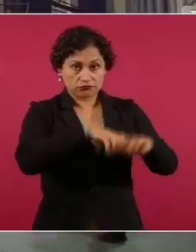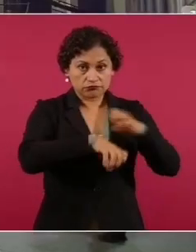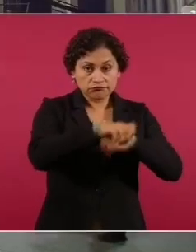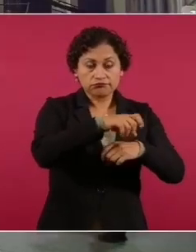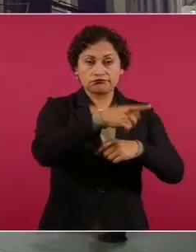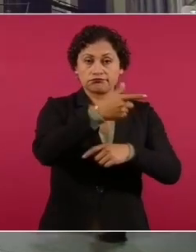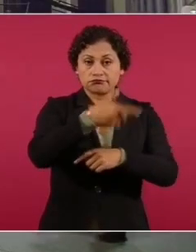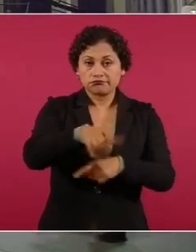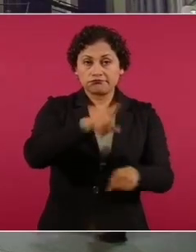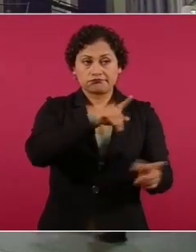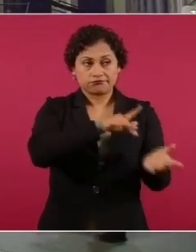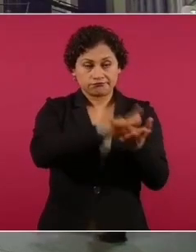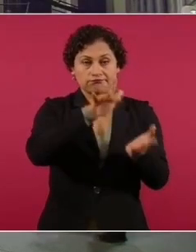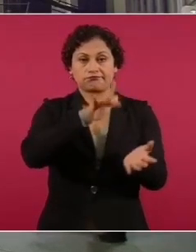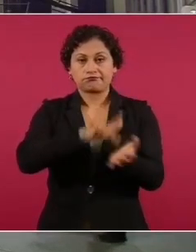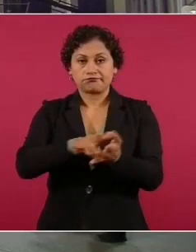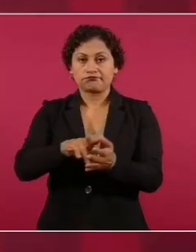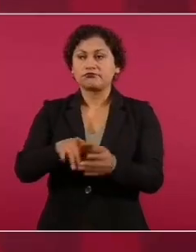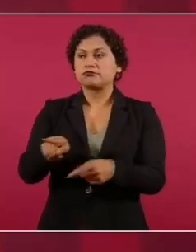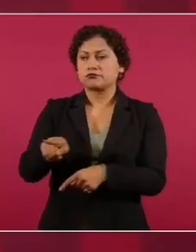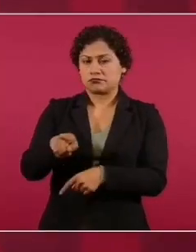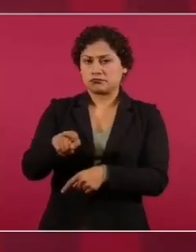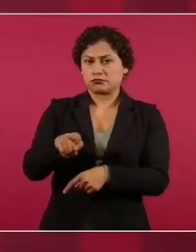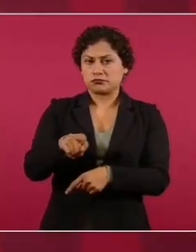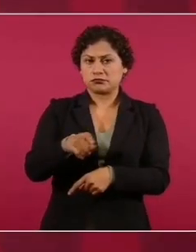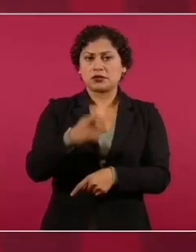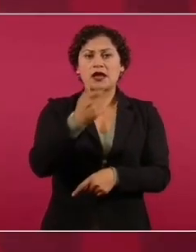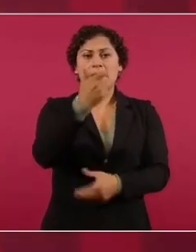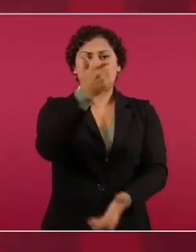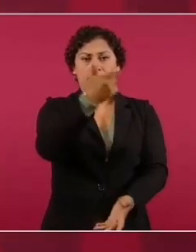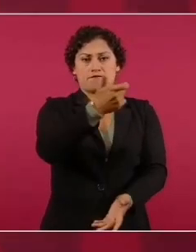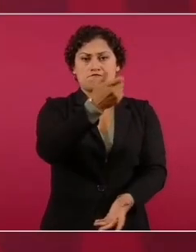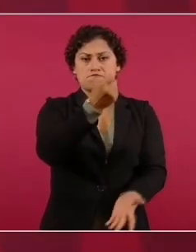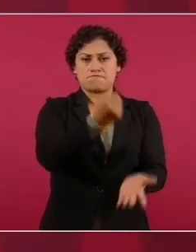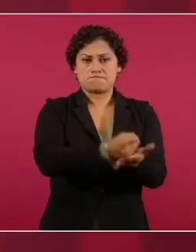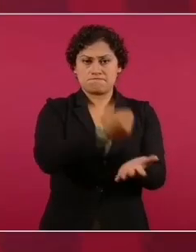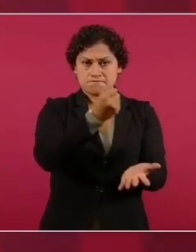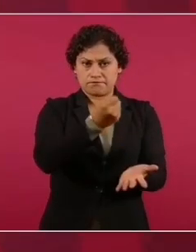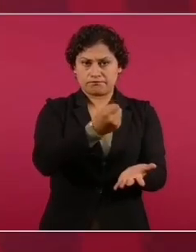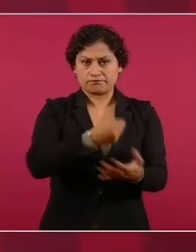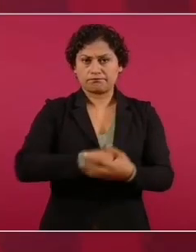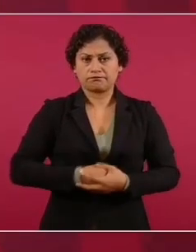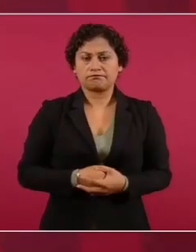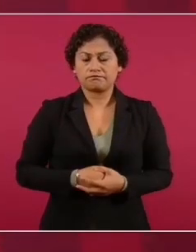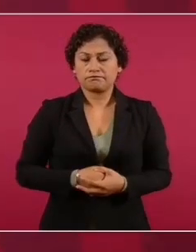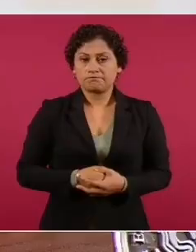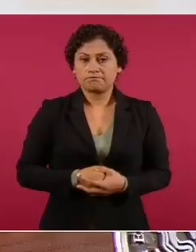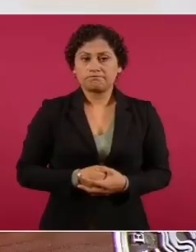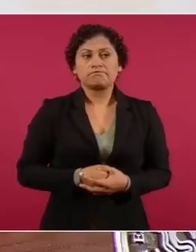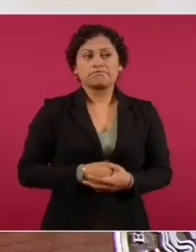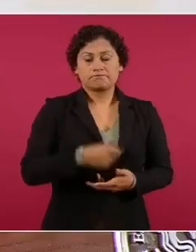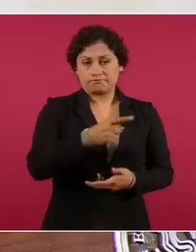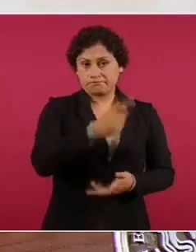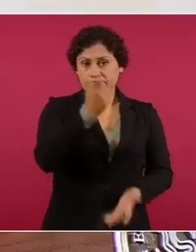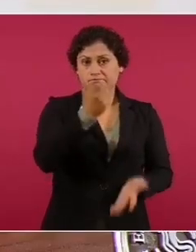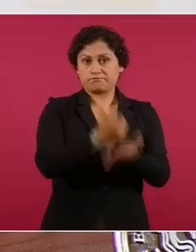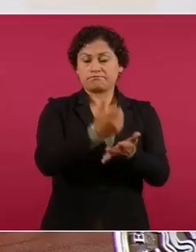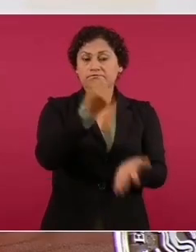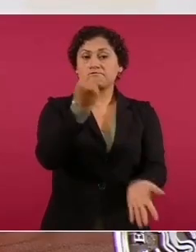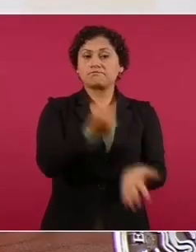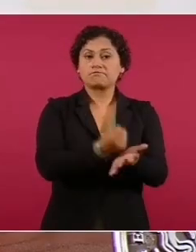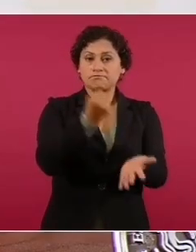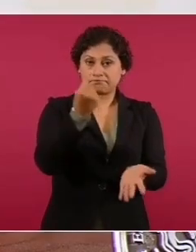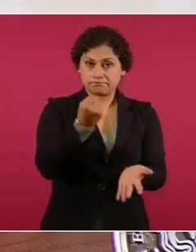Precios de garantía, precios de garantía que nunca